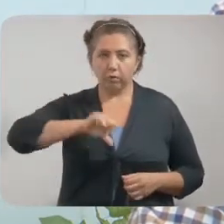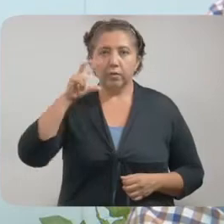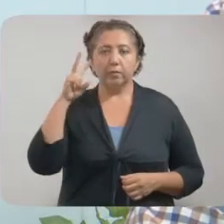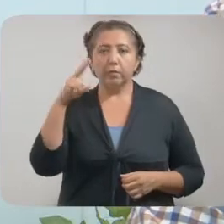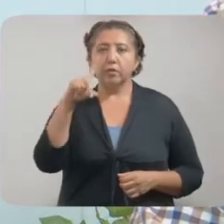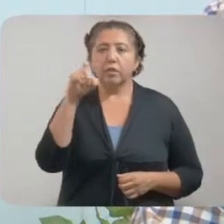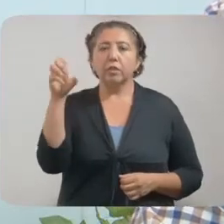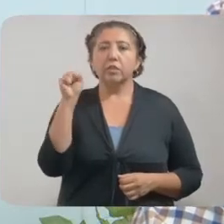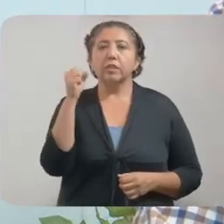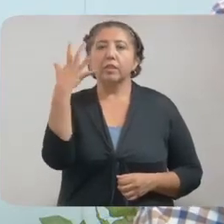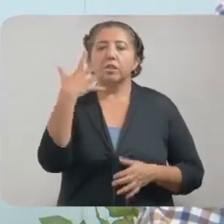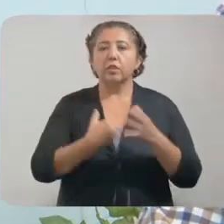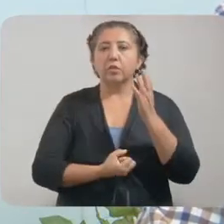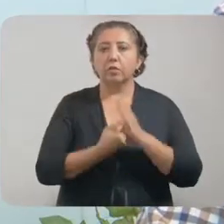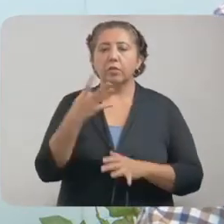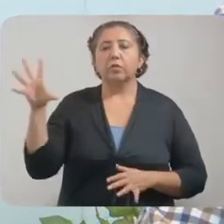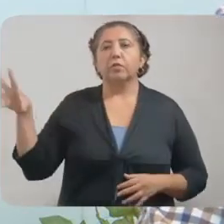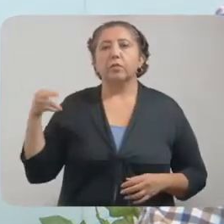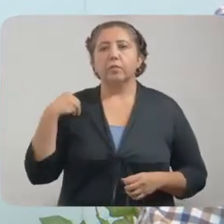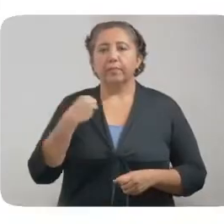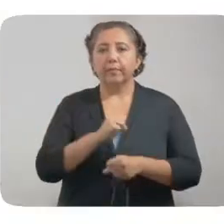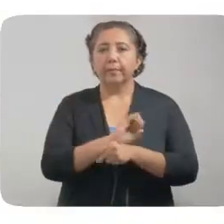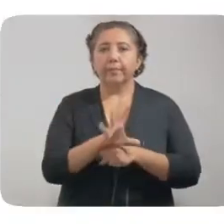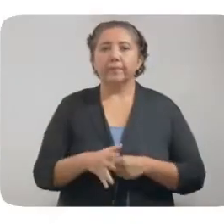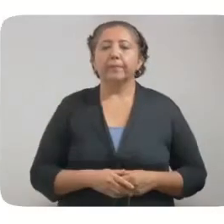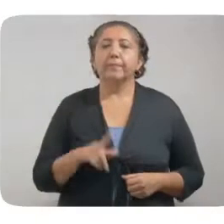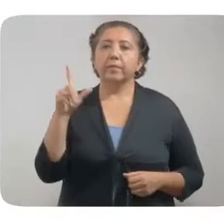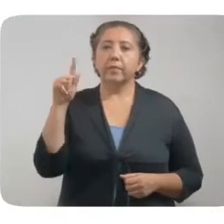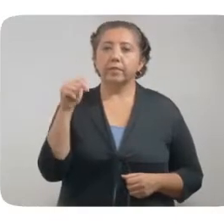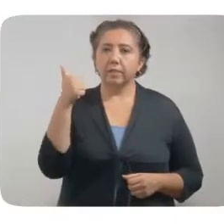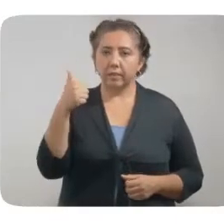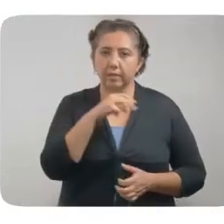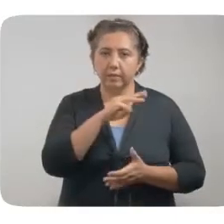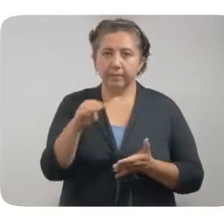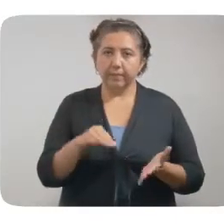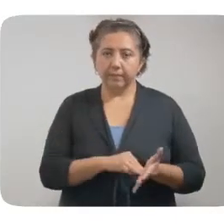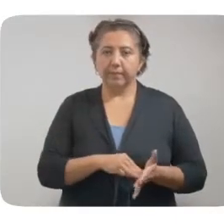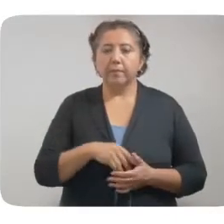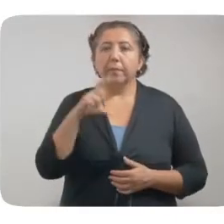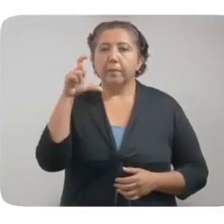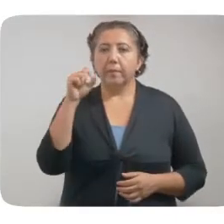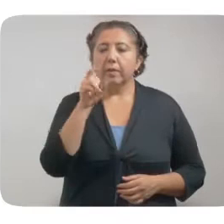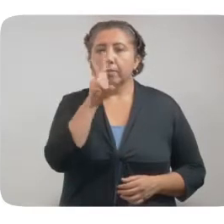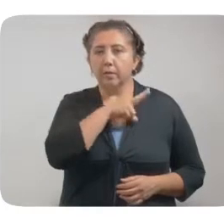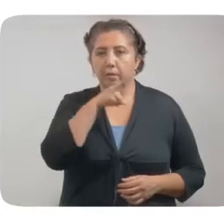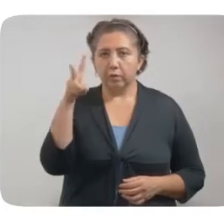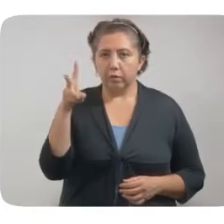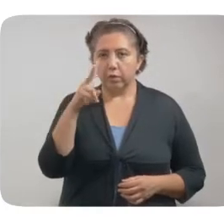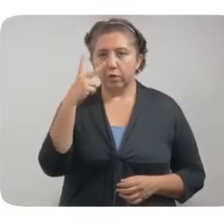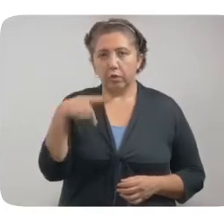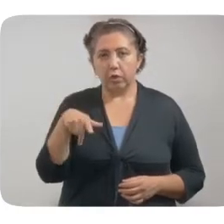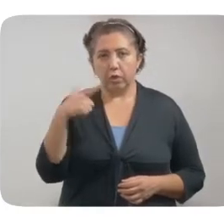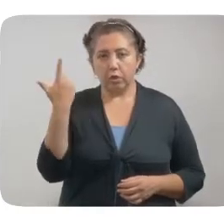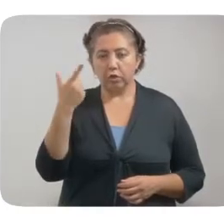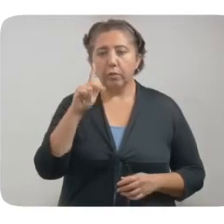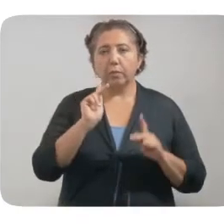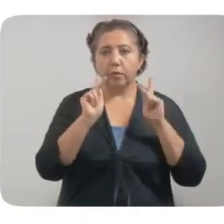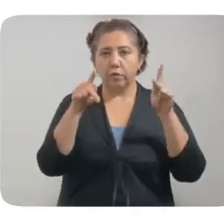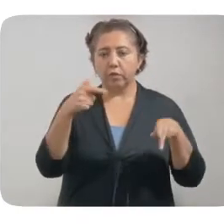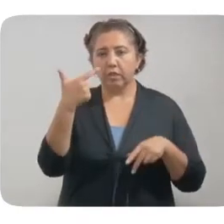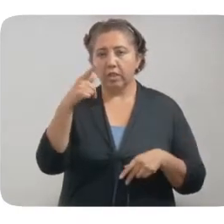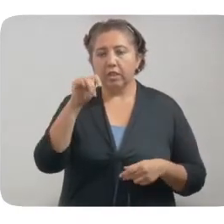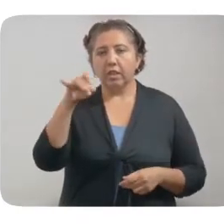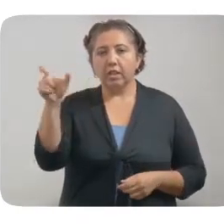detectaron 165 nuevos contagios de coronavirus. 76 en Mérida, 20 en Valladolid, 12 en Progreso,